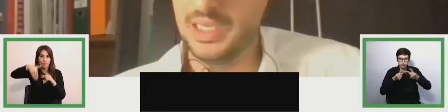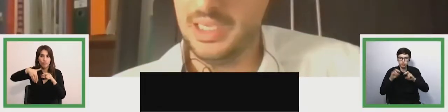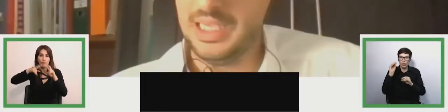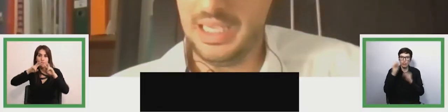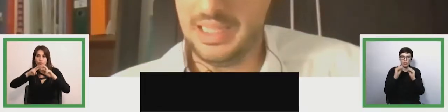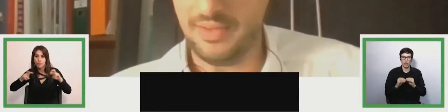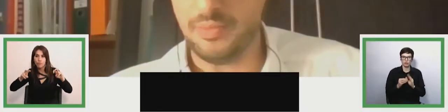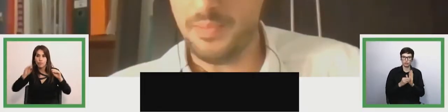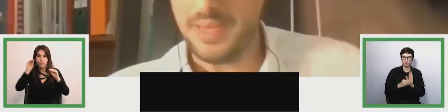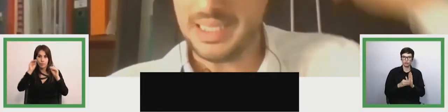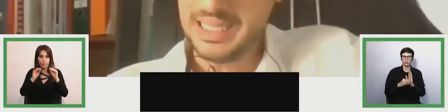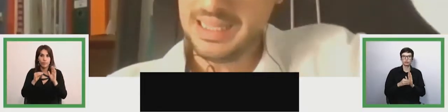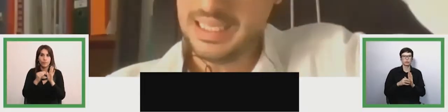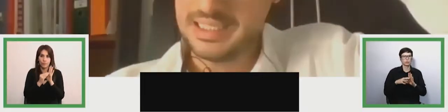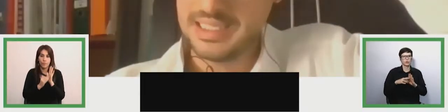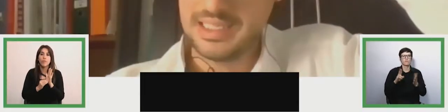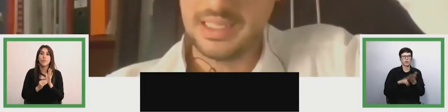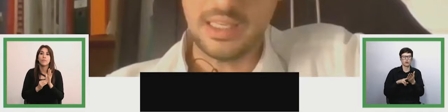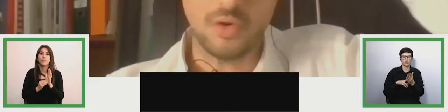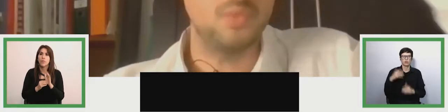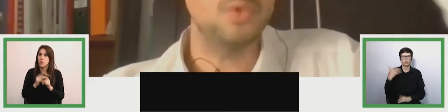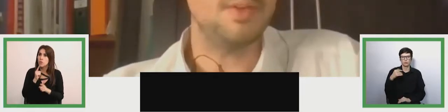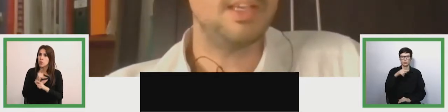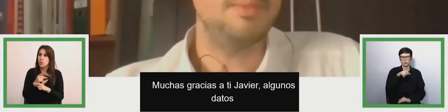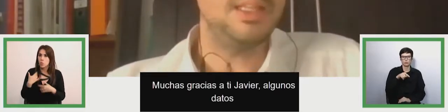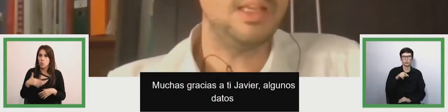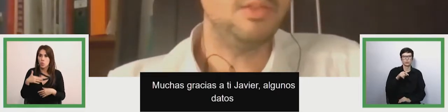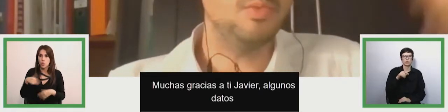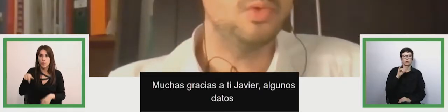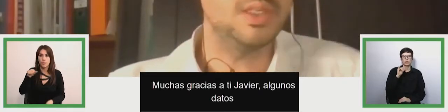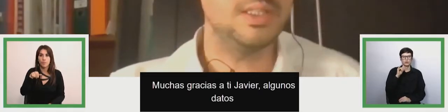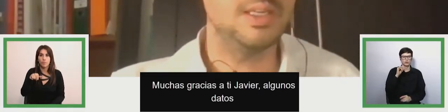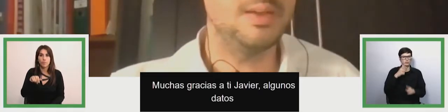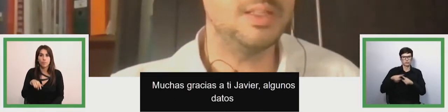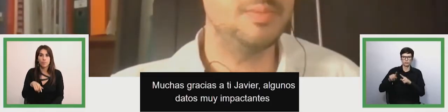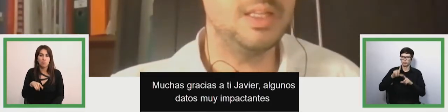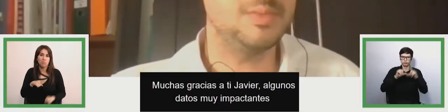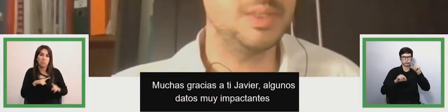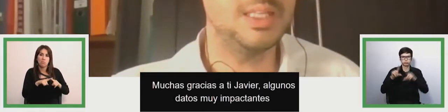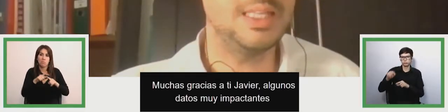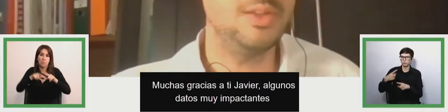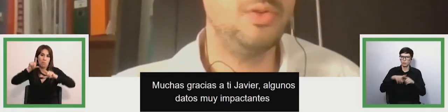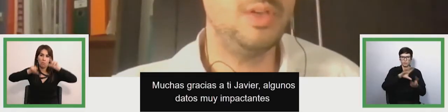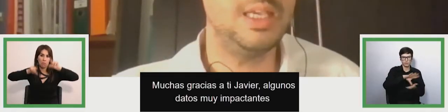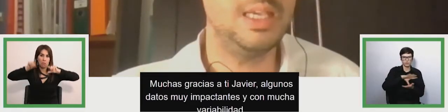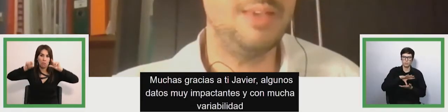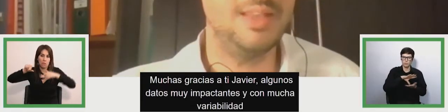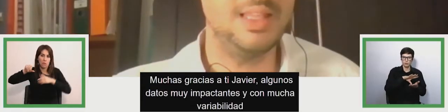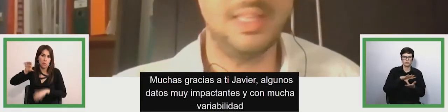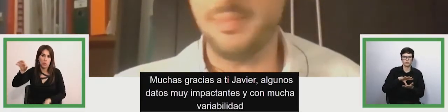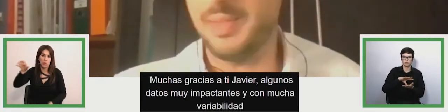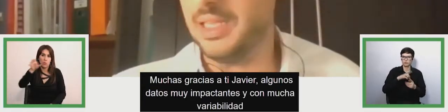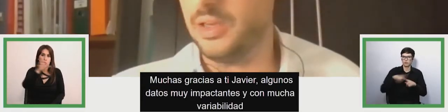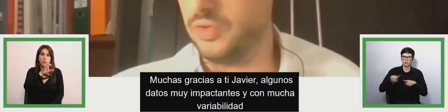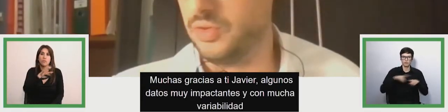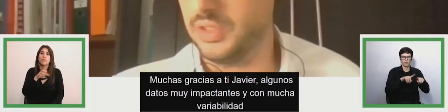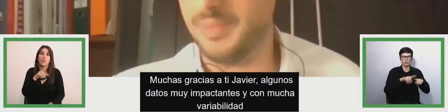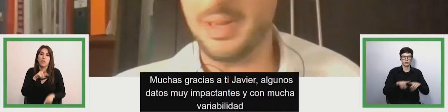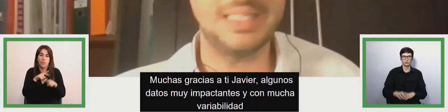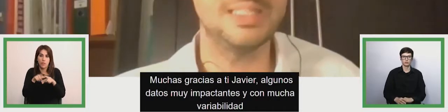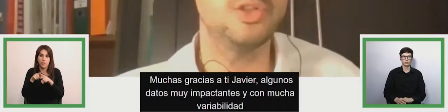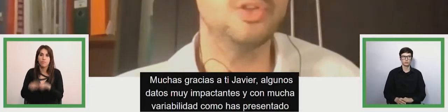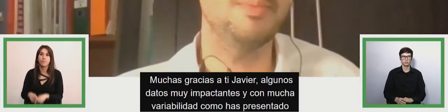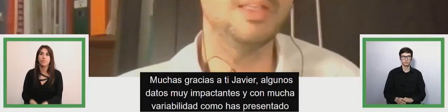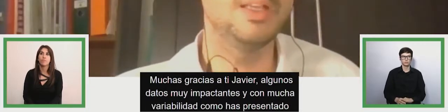reporte. Es muy importante y que evidentemente nos